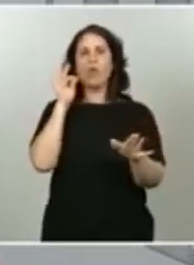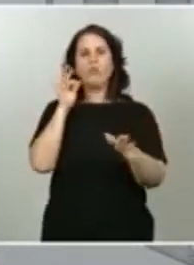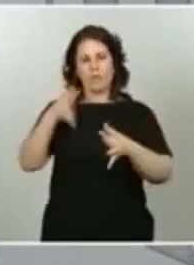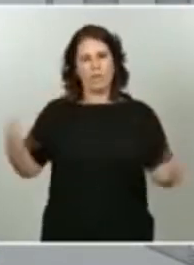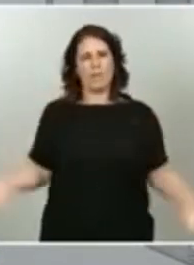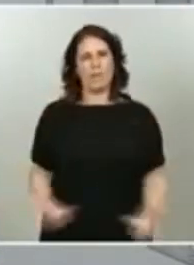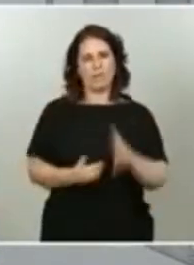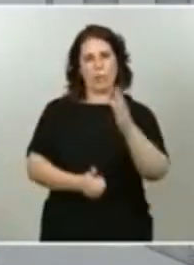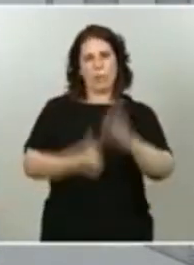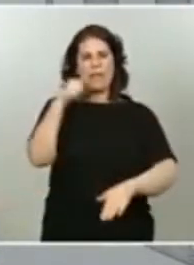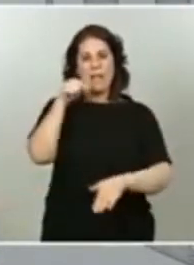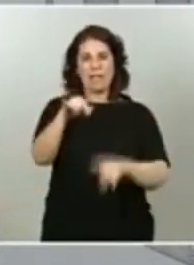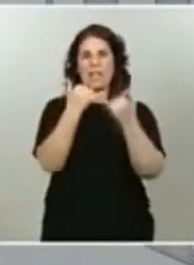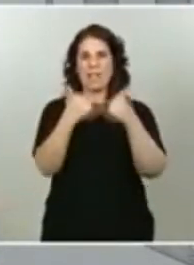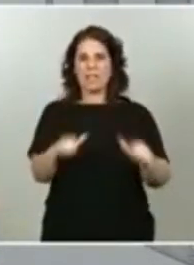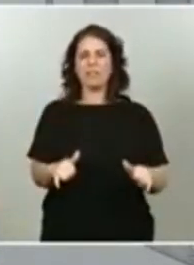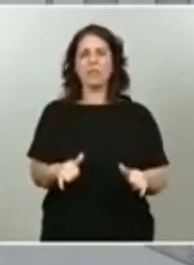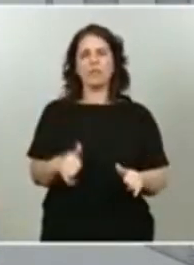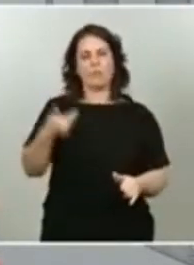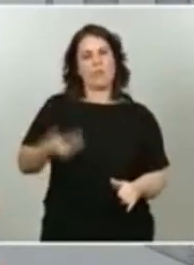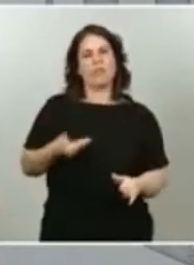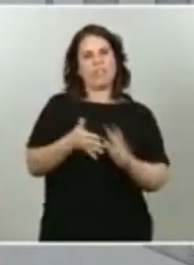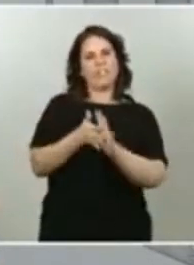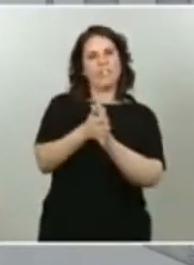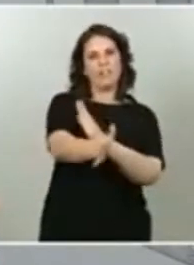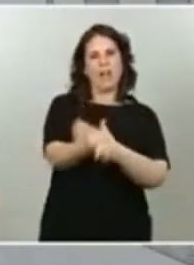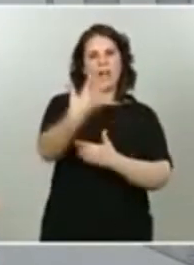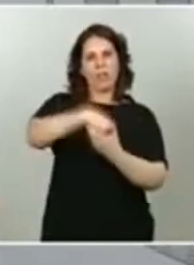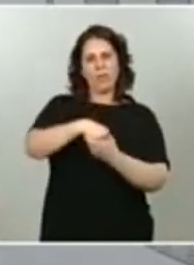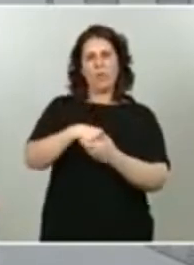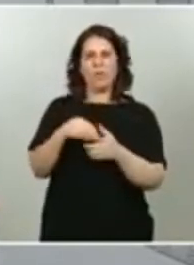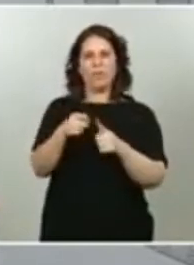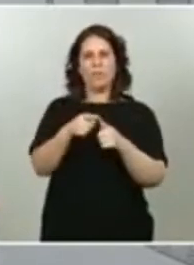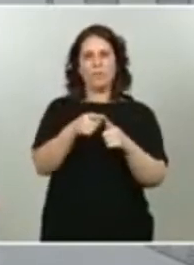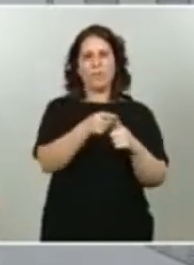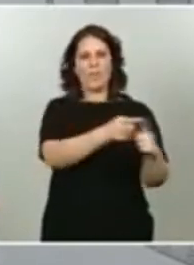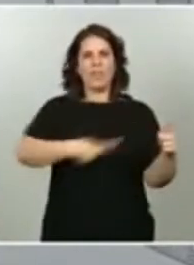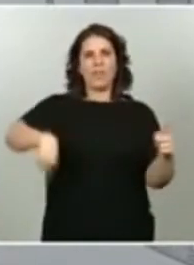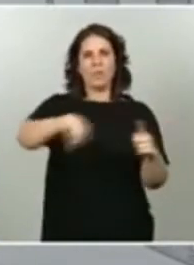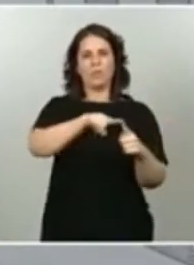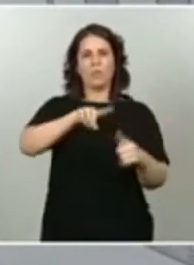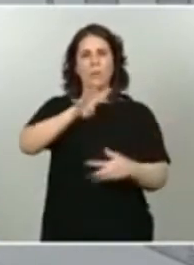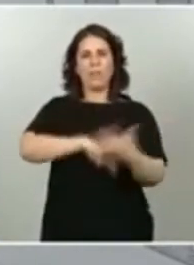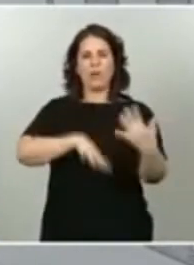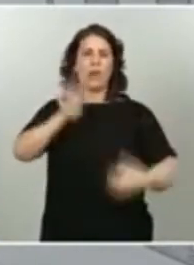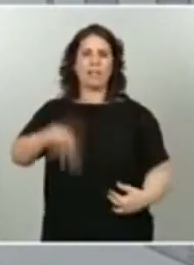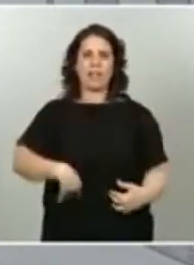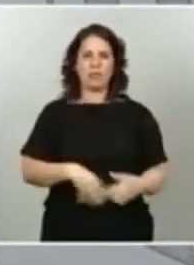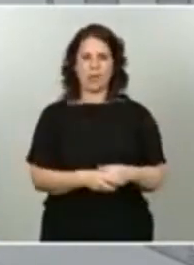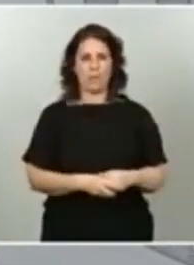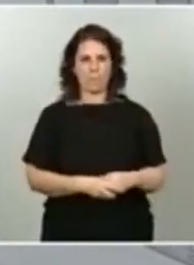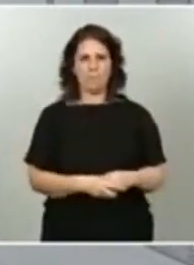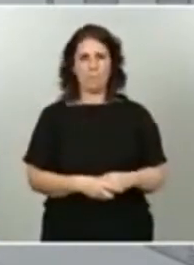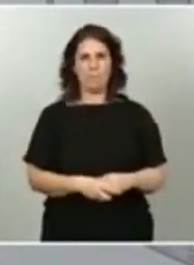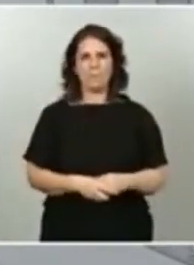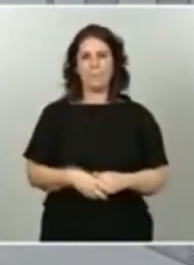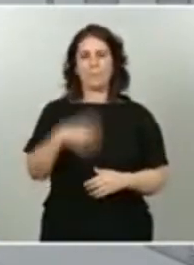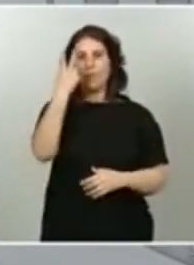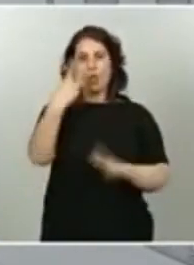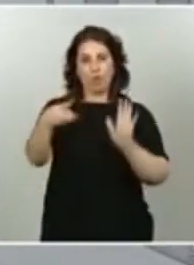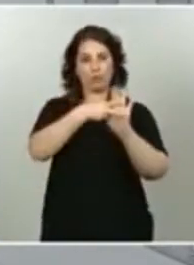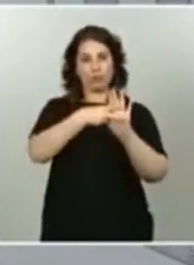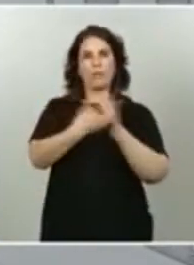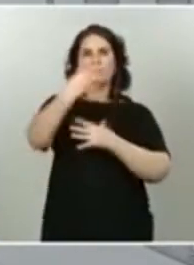especial significado en el circuito de Barcelona-Cataluña. Ambas medidas se han incluido en el Real Decreto-Ley